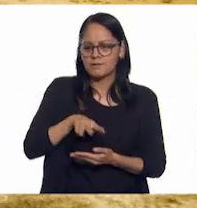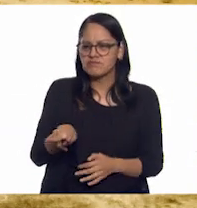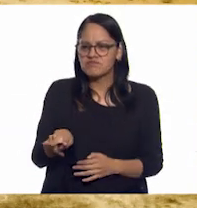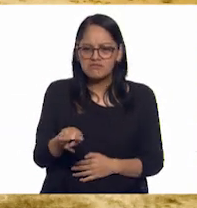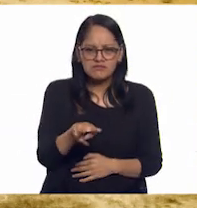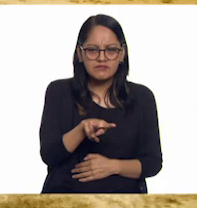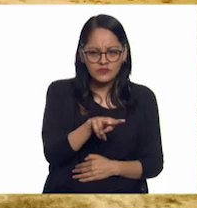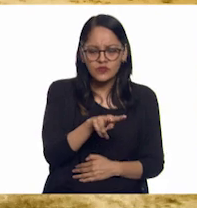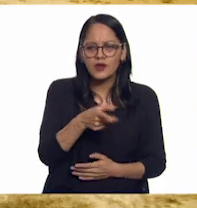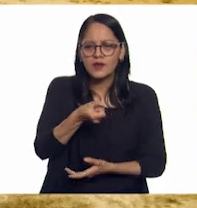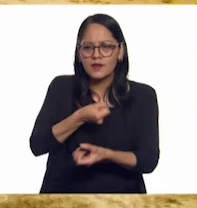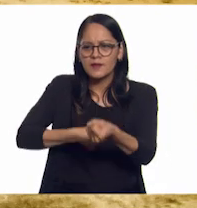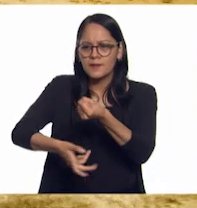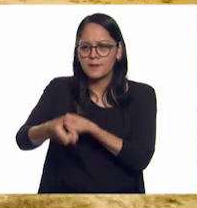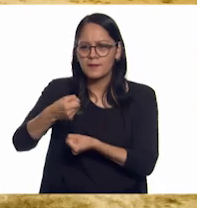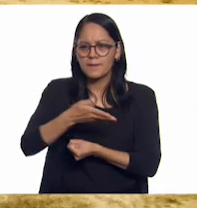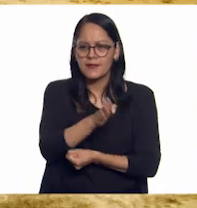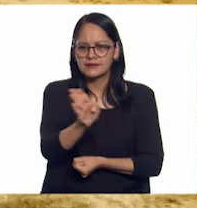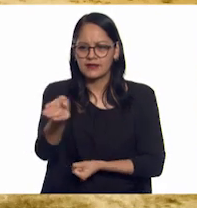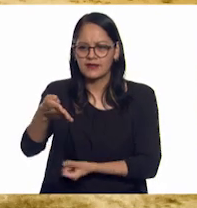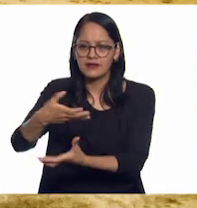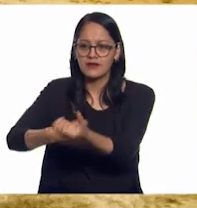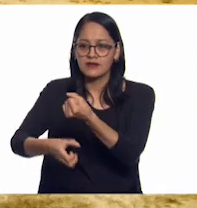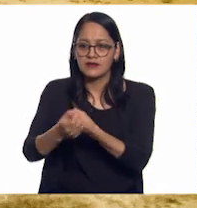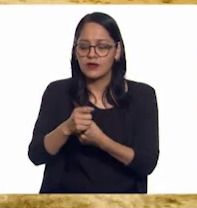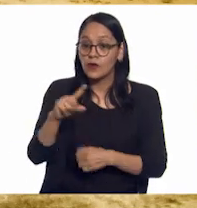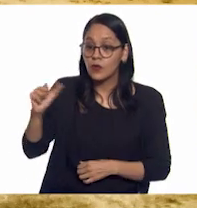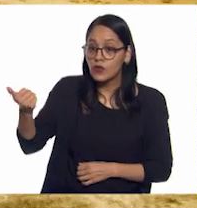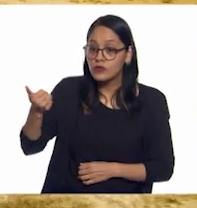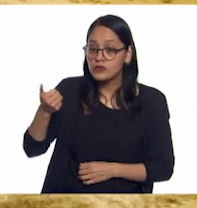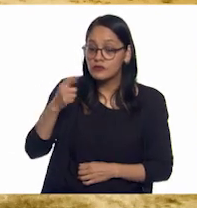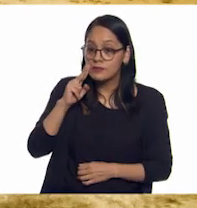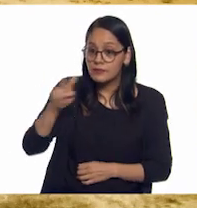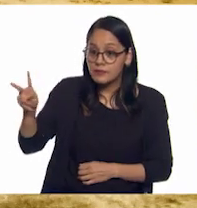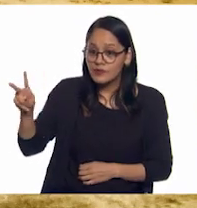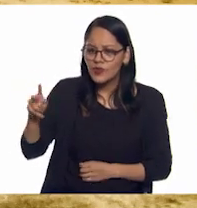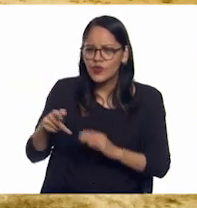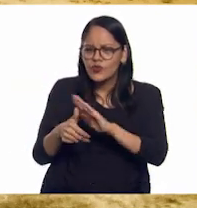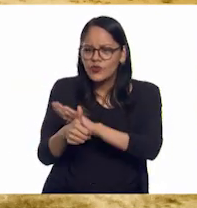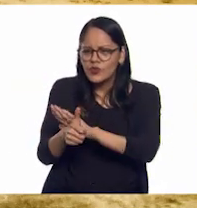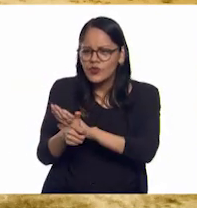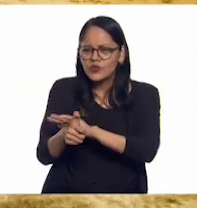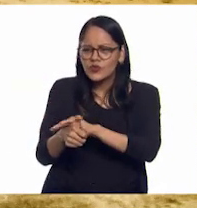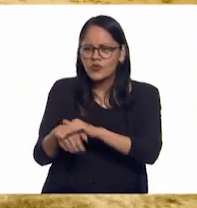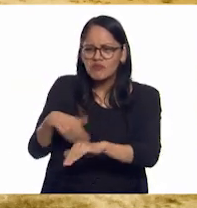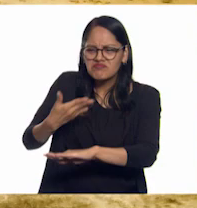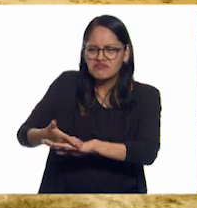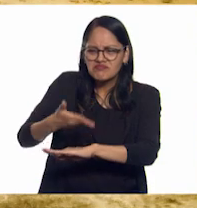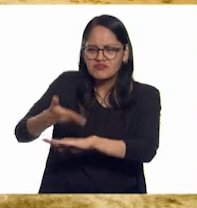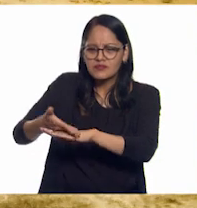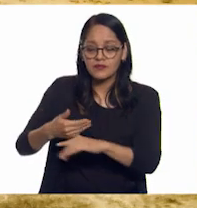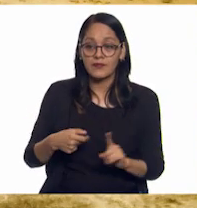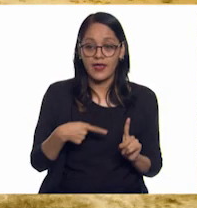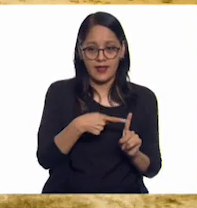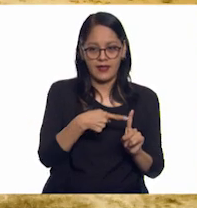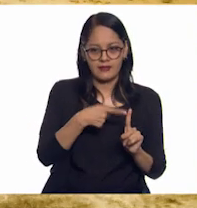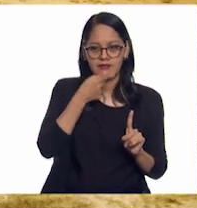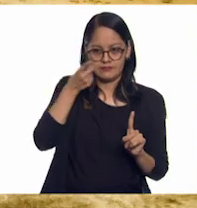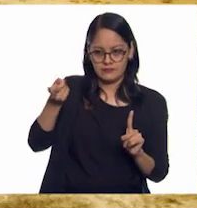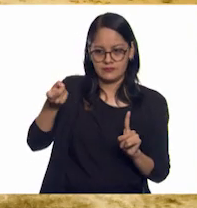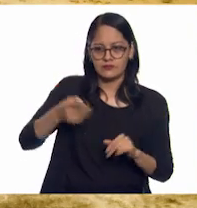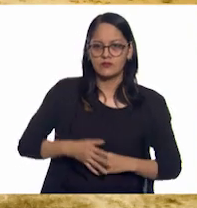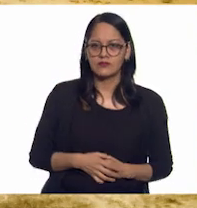cuenta que otros pescadores estaban lastimando a una pequeña tortuga. Urakimataro les dijo,